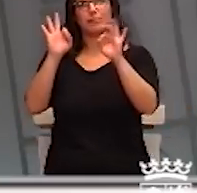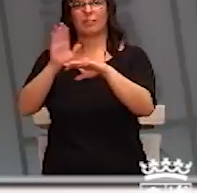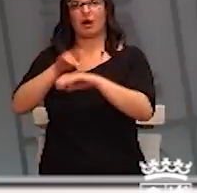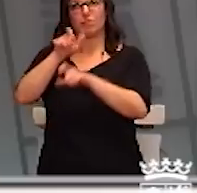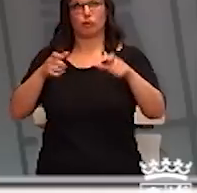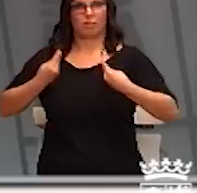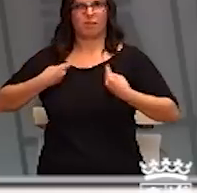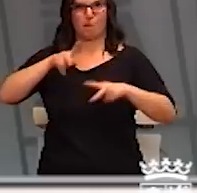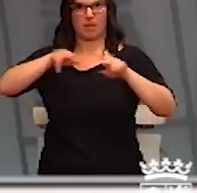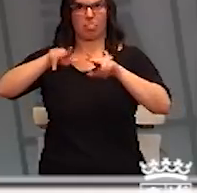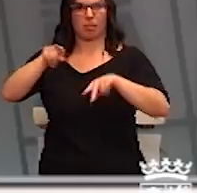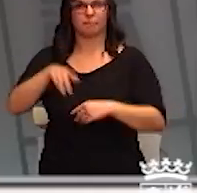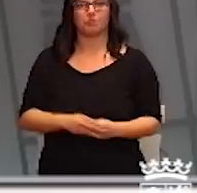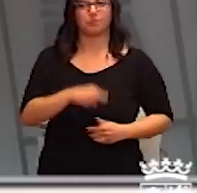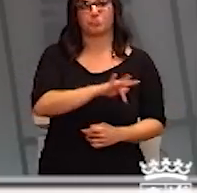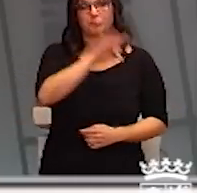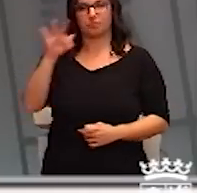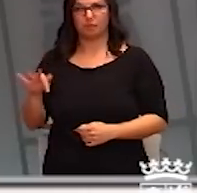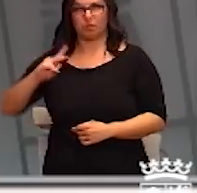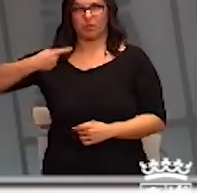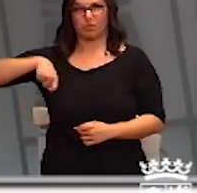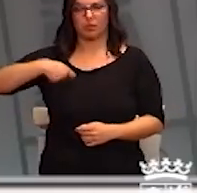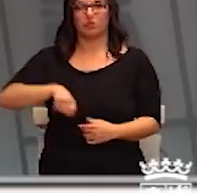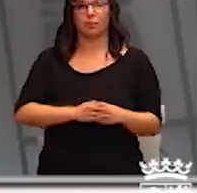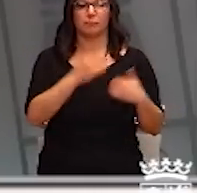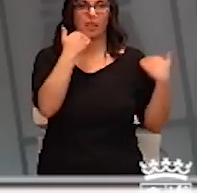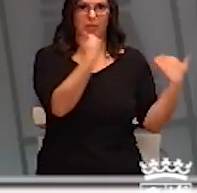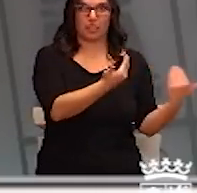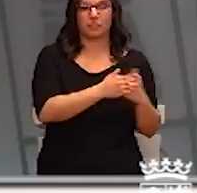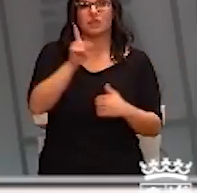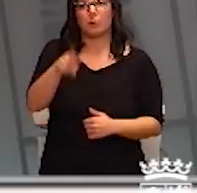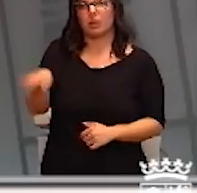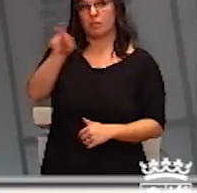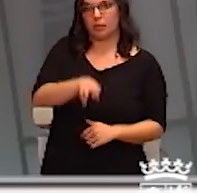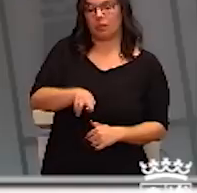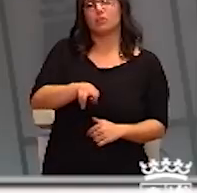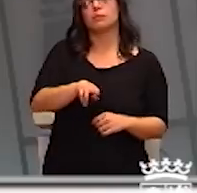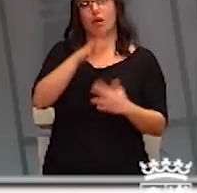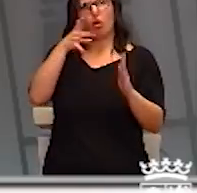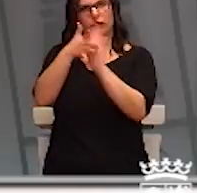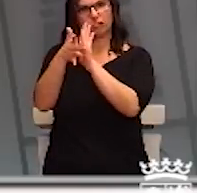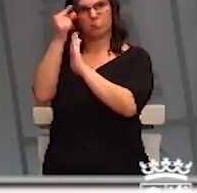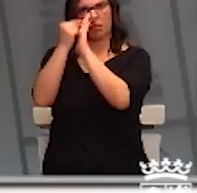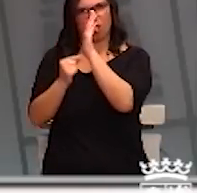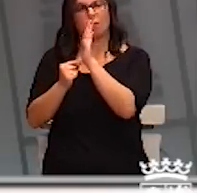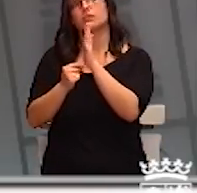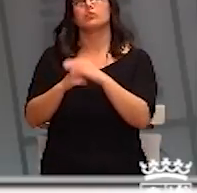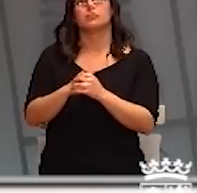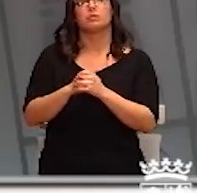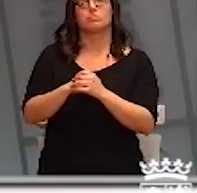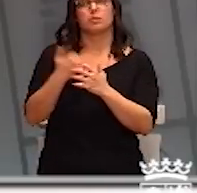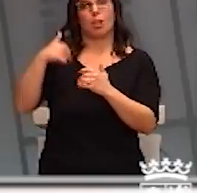Bueno, muchas gracias. Bueno, reiterar también, antes de pasar a relatarles las medidas, que esta mañana